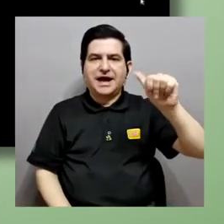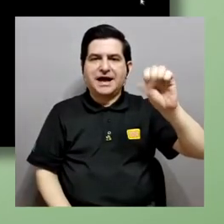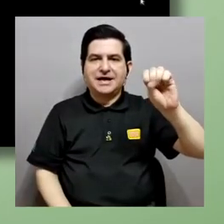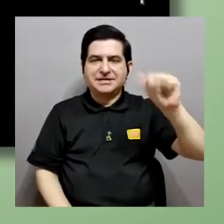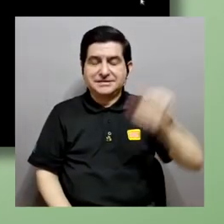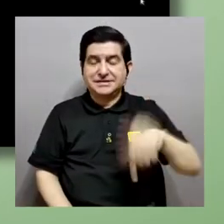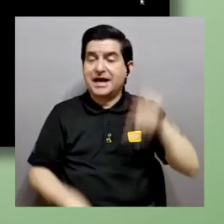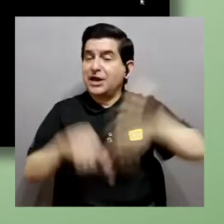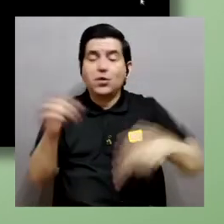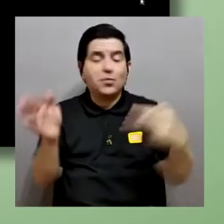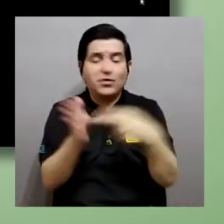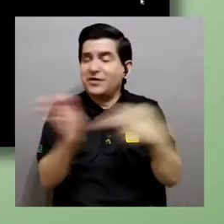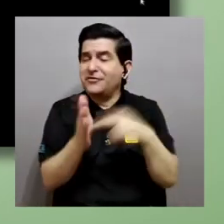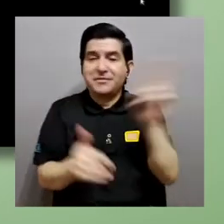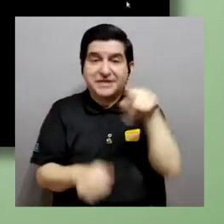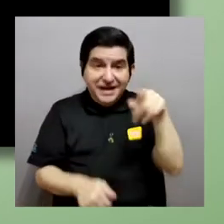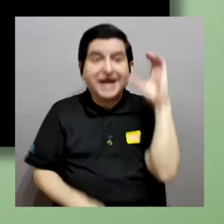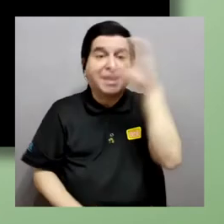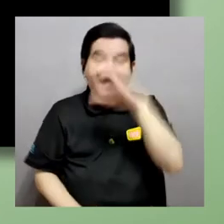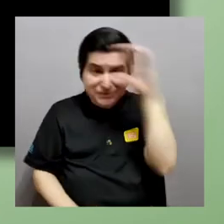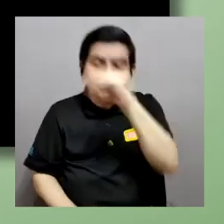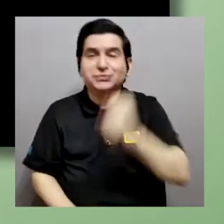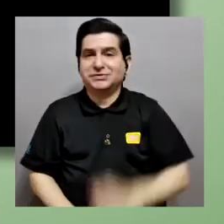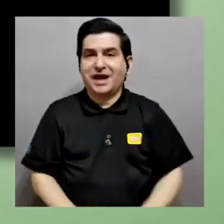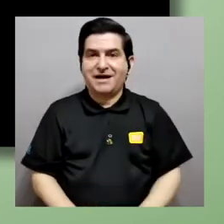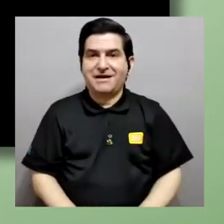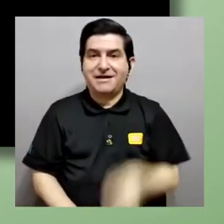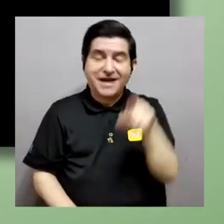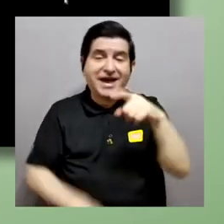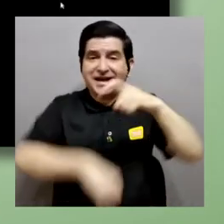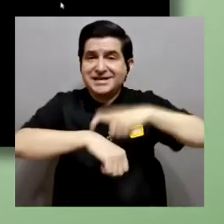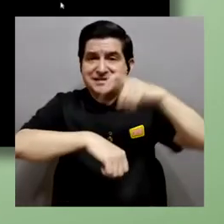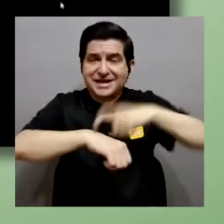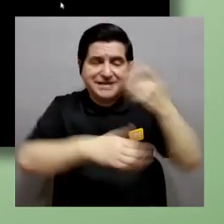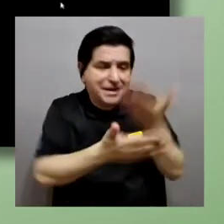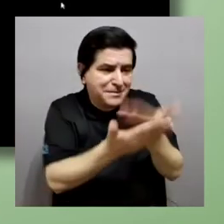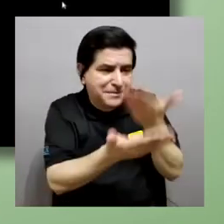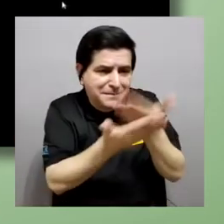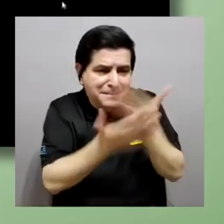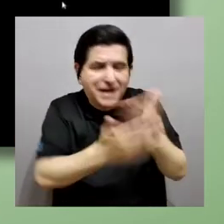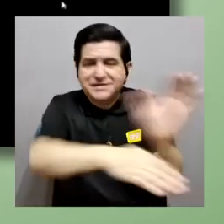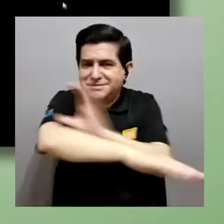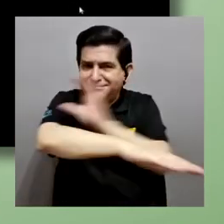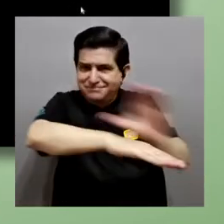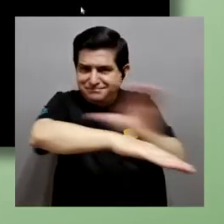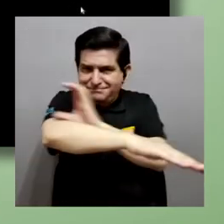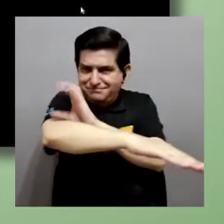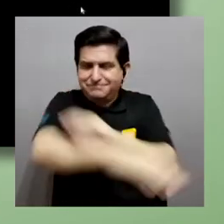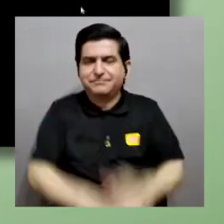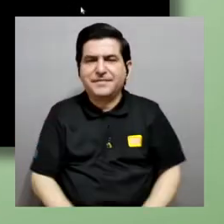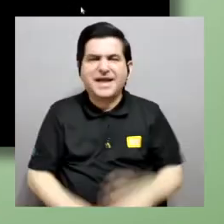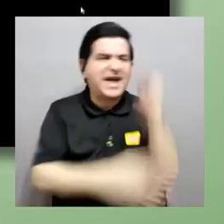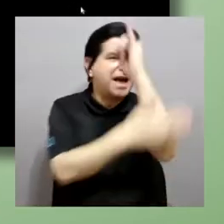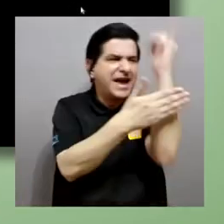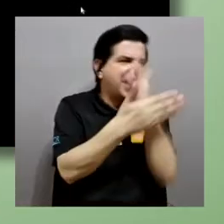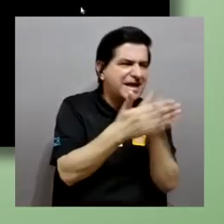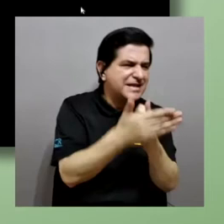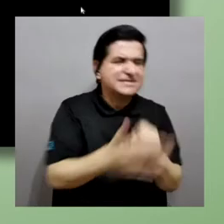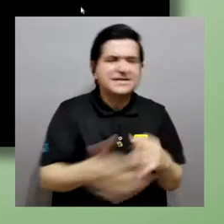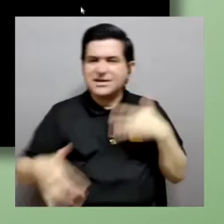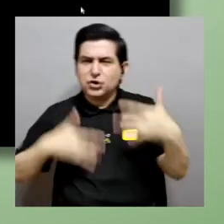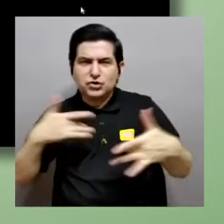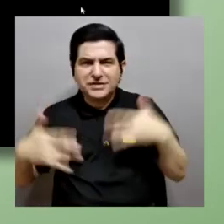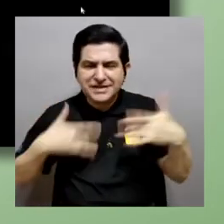estamos haciendo, ¿verdad? Esas son, digamos, las etapas de la simulación computacional, ¿verdad? En cuanto al diseño del sensor molecular, como les